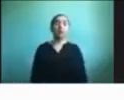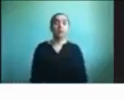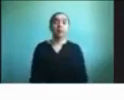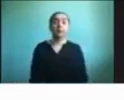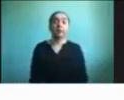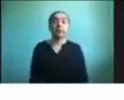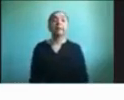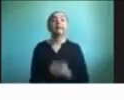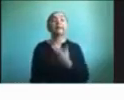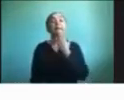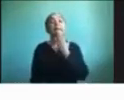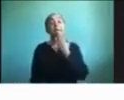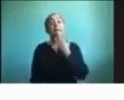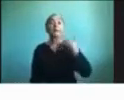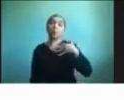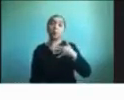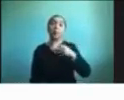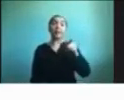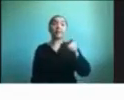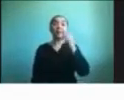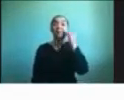responder las dudas que los niños tengan